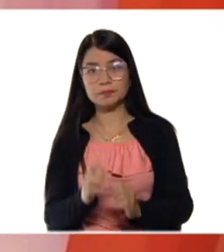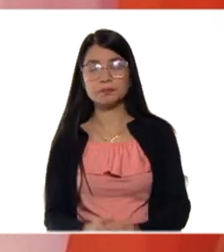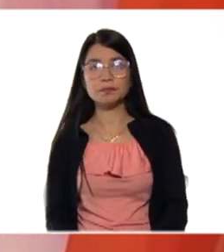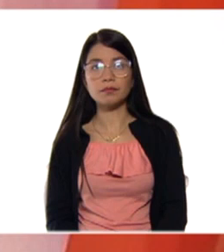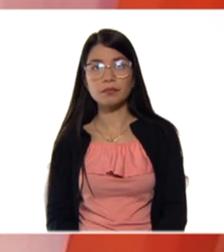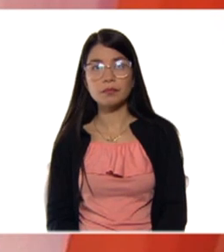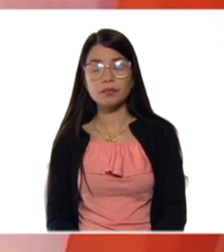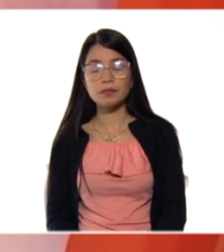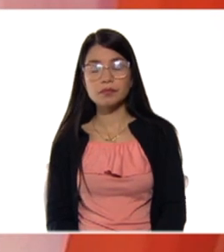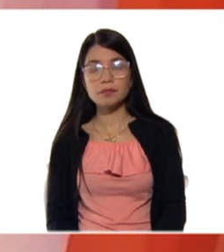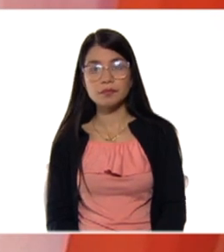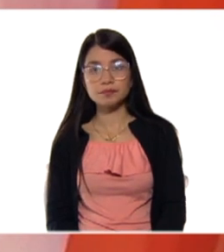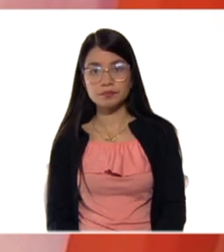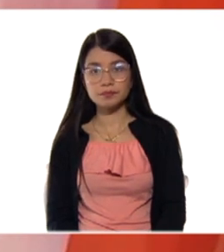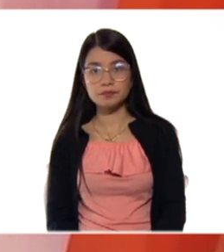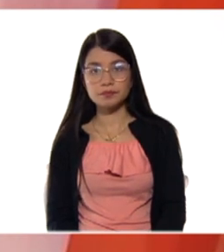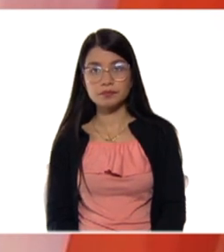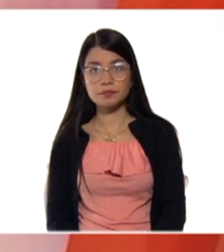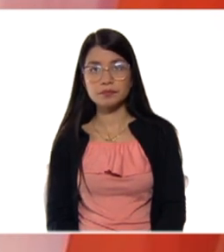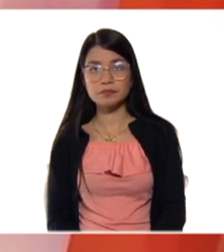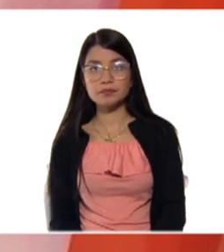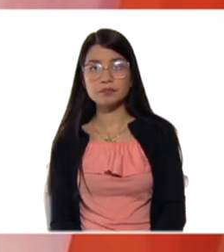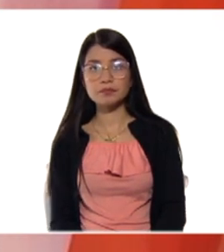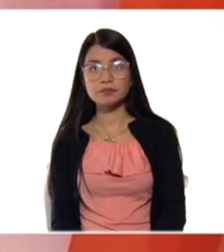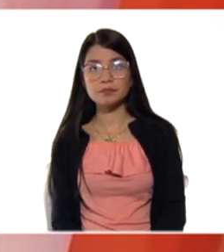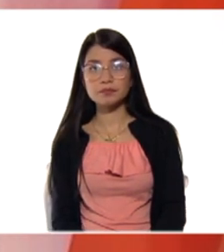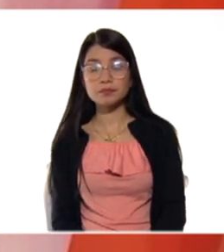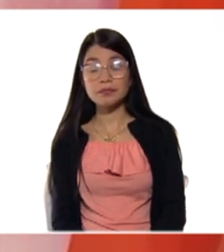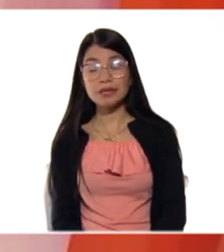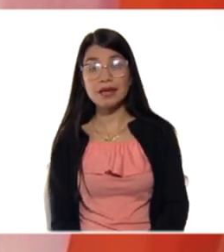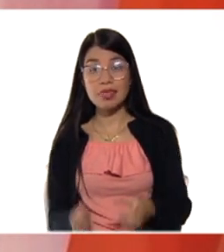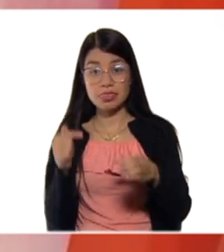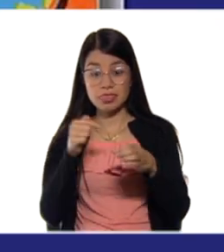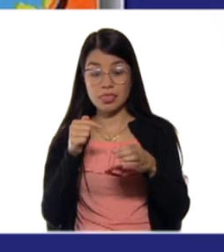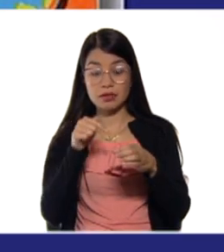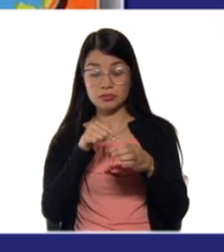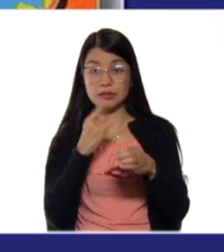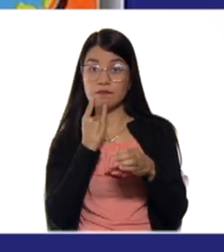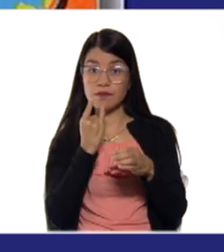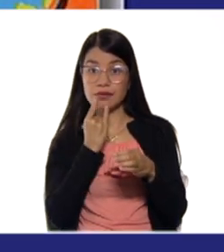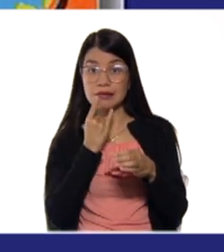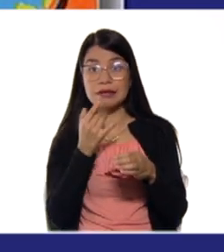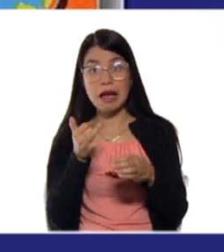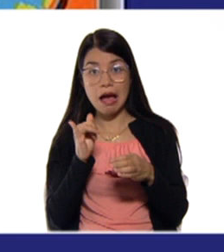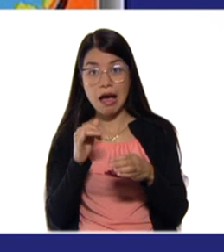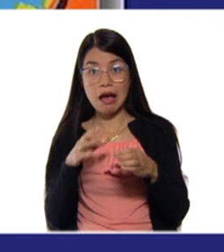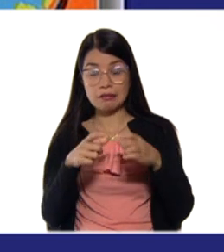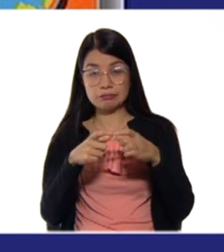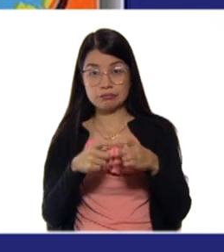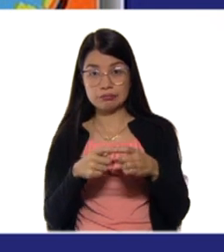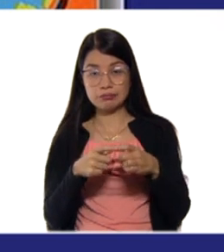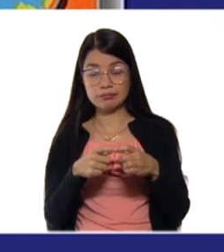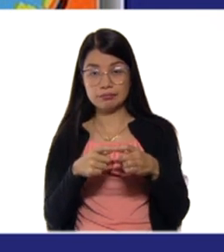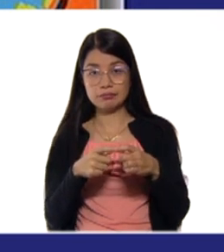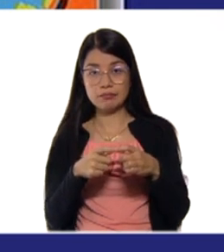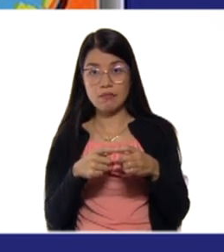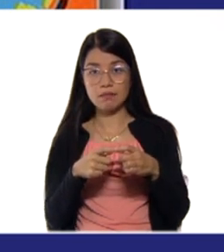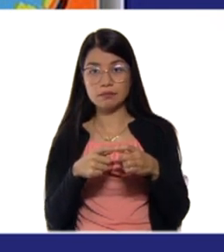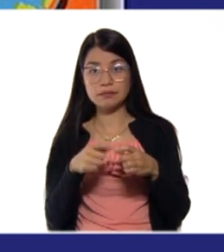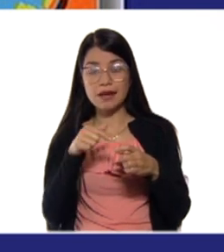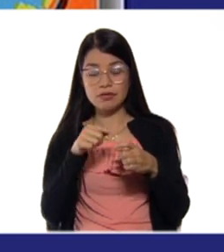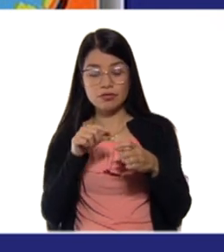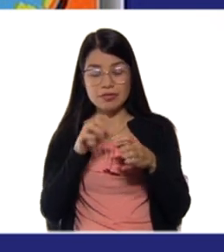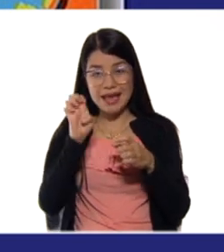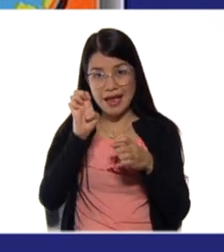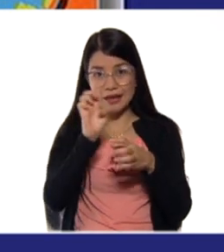Muy bien. Dentro de esa batería de litio ocurre esta reacción, que hay un paso de electrones de un lado a